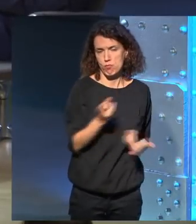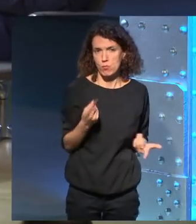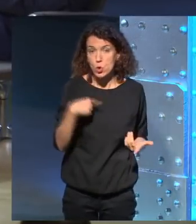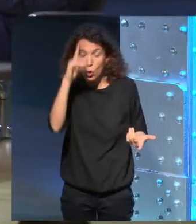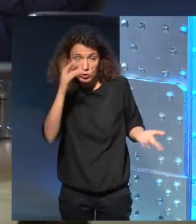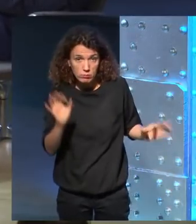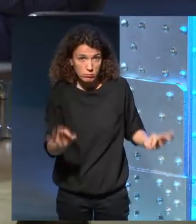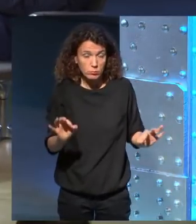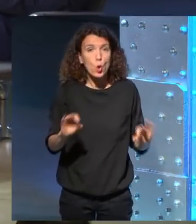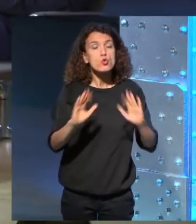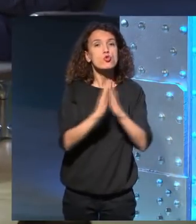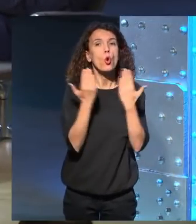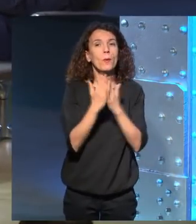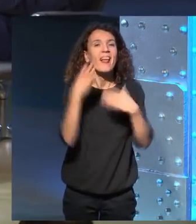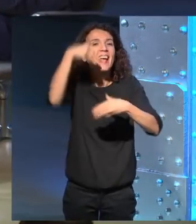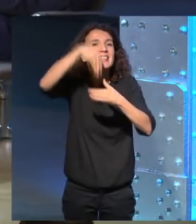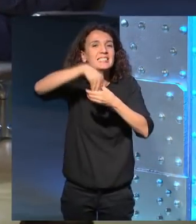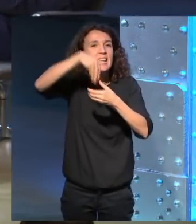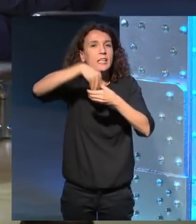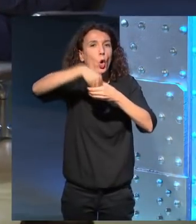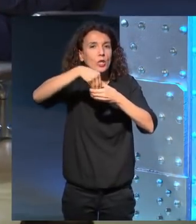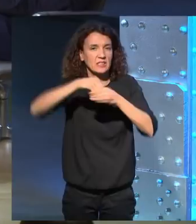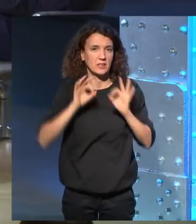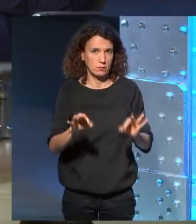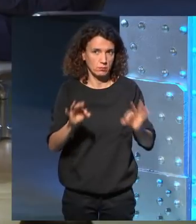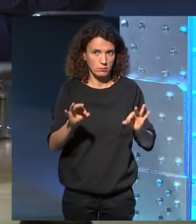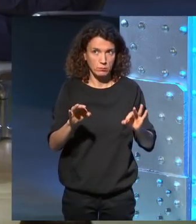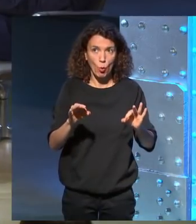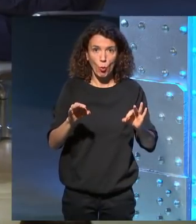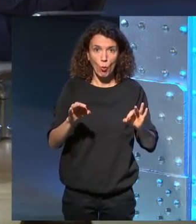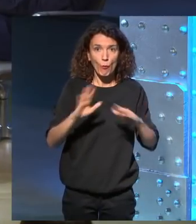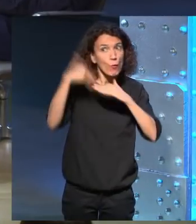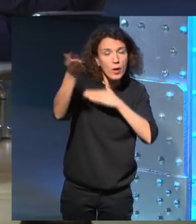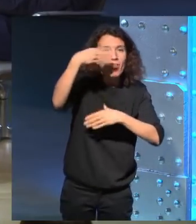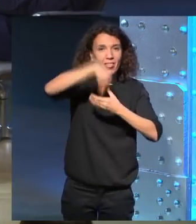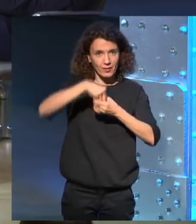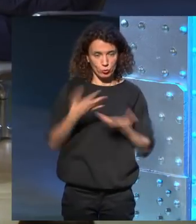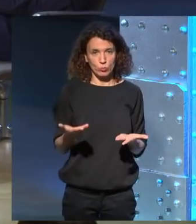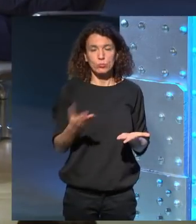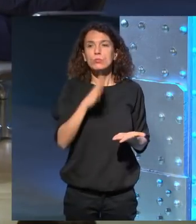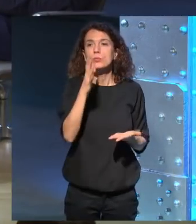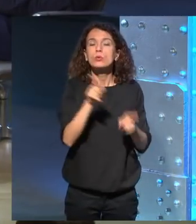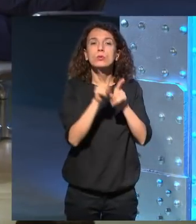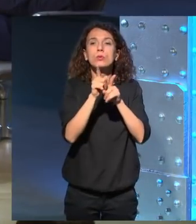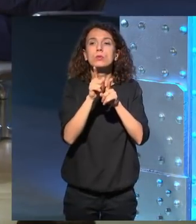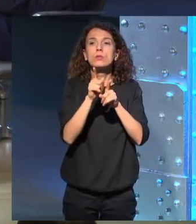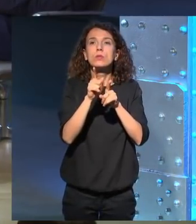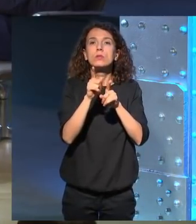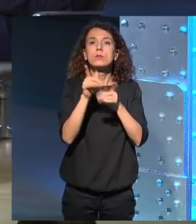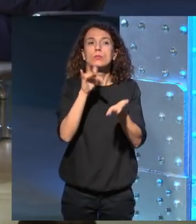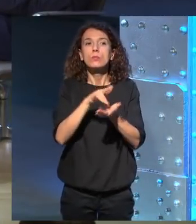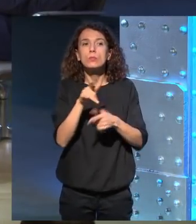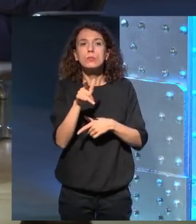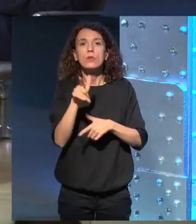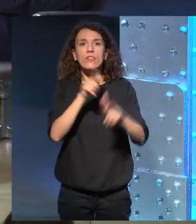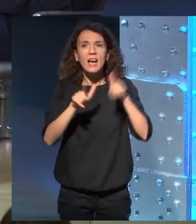no es una novela de interiores ¿no? porque aún en los exteriores salvo ese viaje en